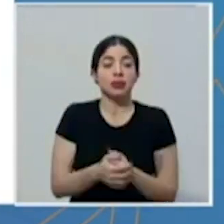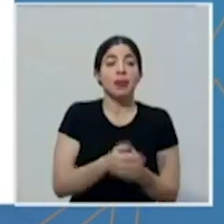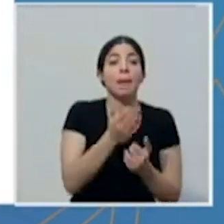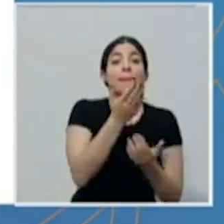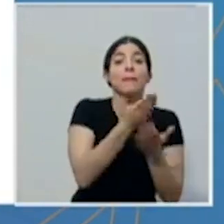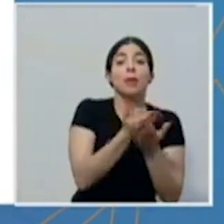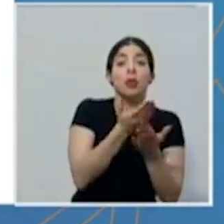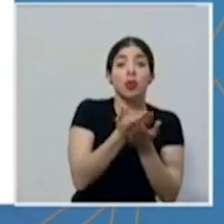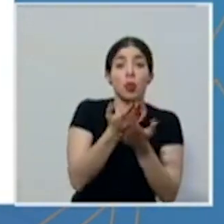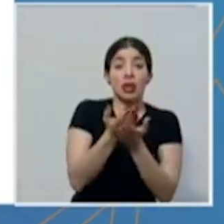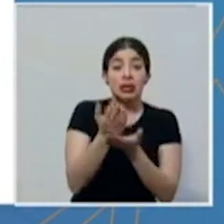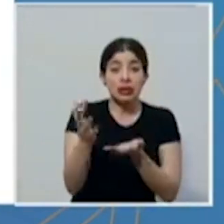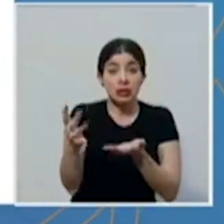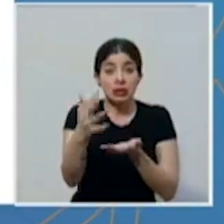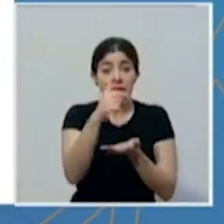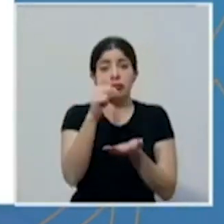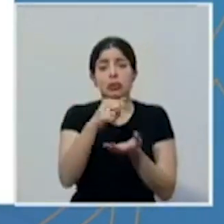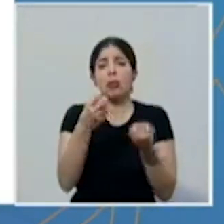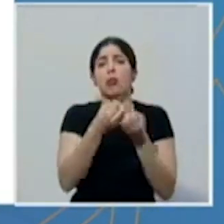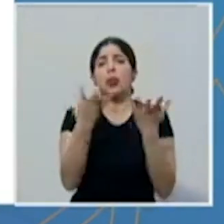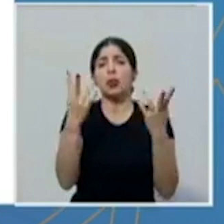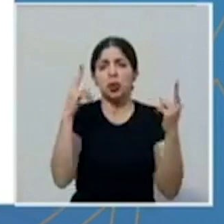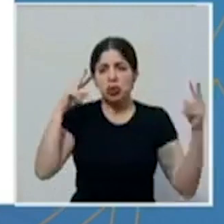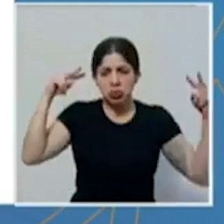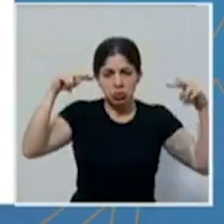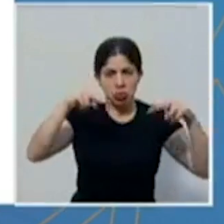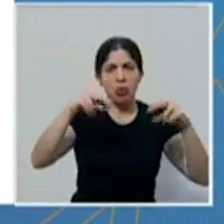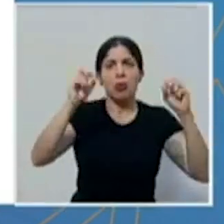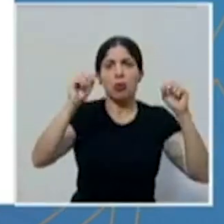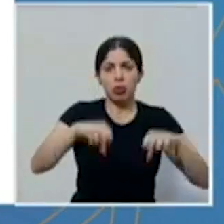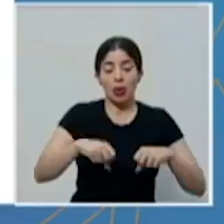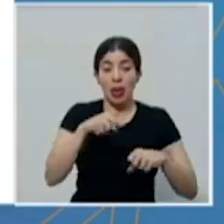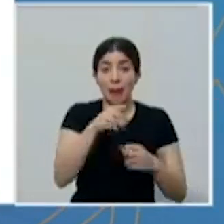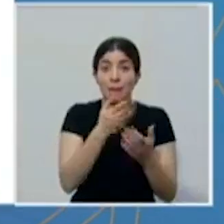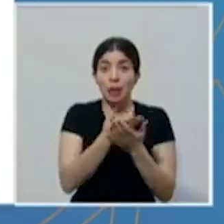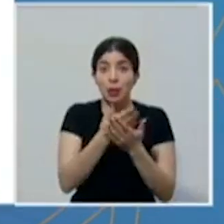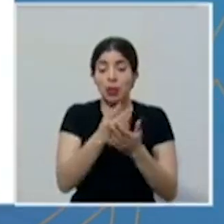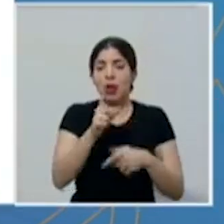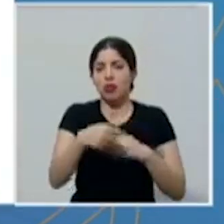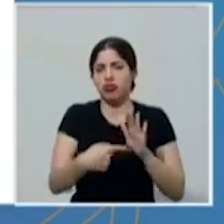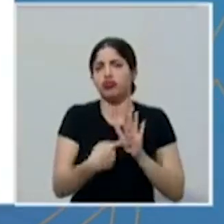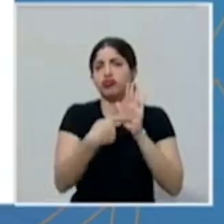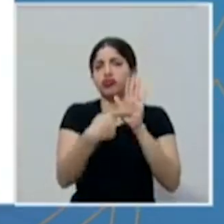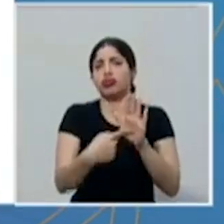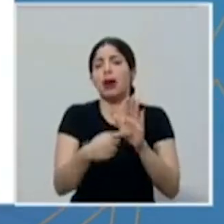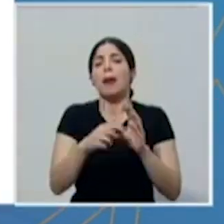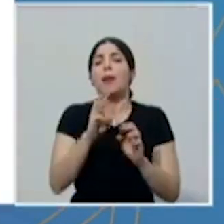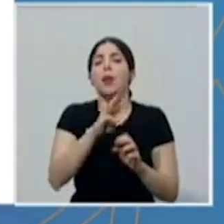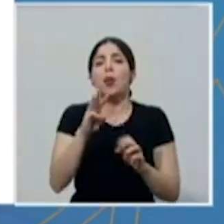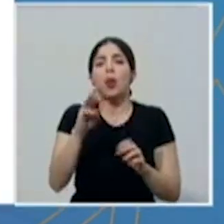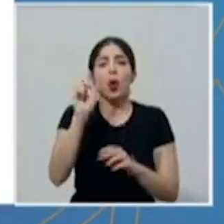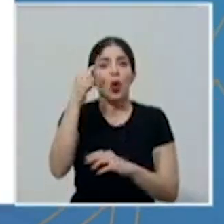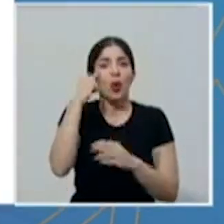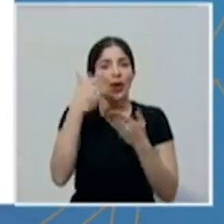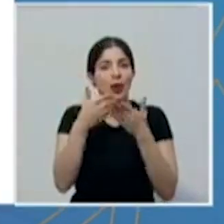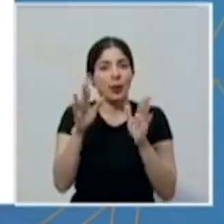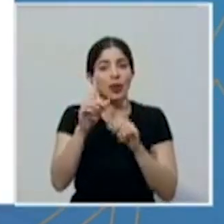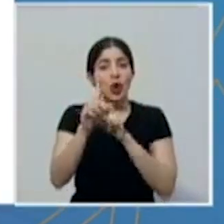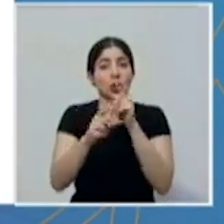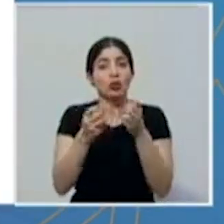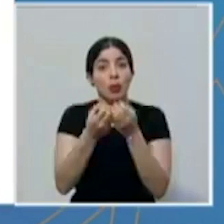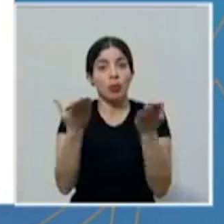propuestas recibidas son de acceso público y serán difundidas en la página web de consulta pública de gobierno abierto